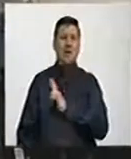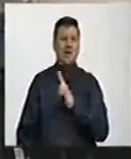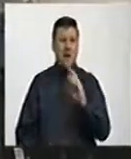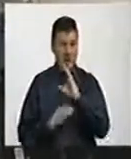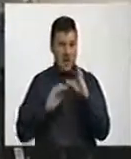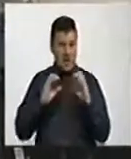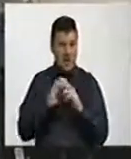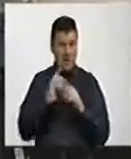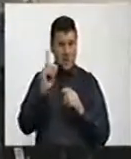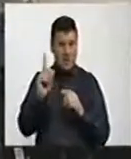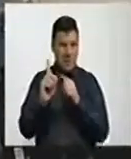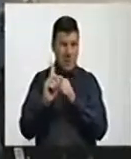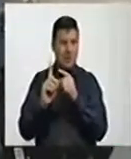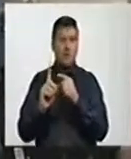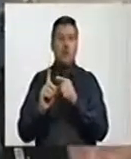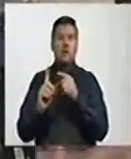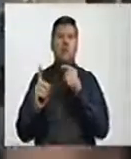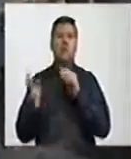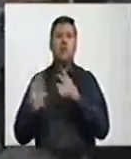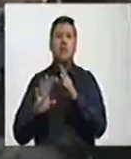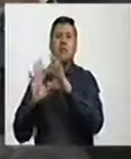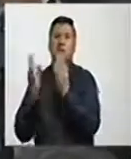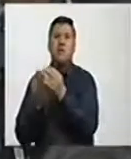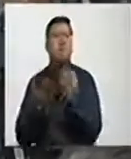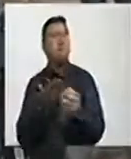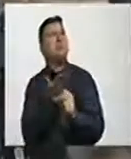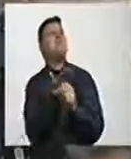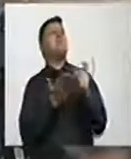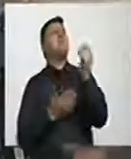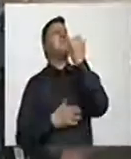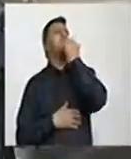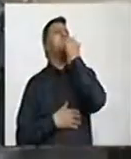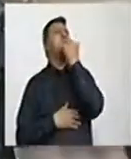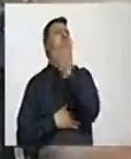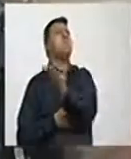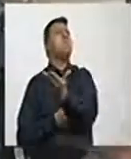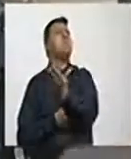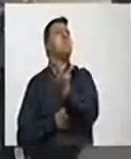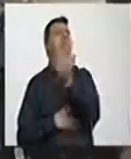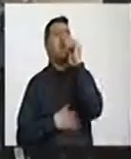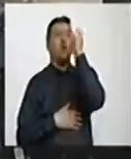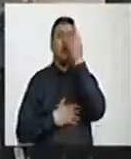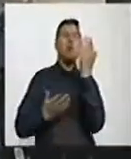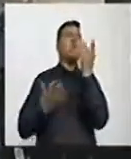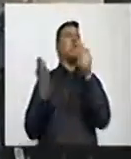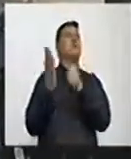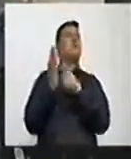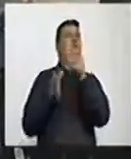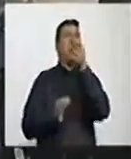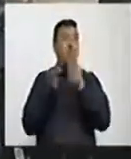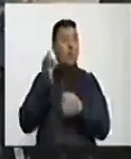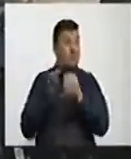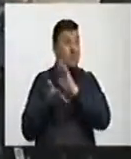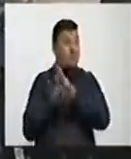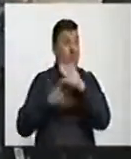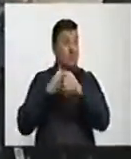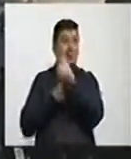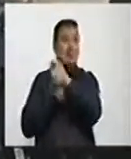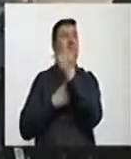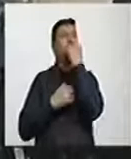le pidieron a Juan Manuel Santos que los miembros de este grupo sólo ejerzan la política una vez sean sancionados por la justicia especial.